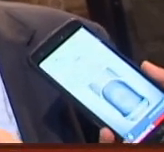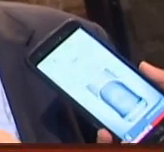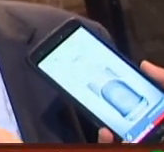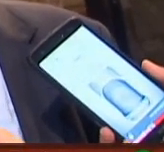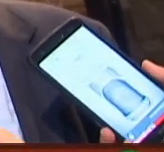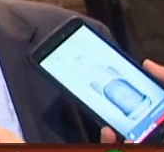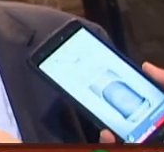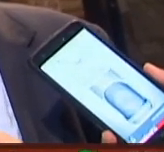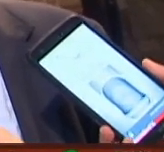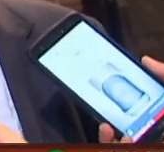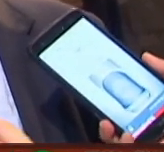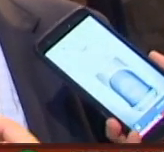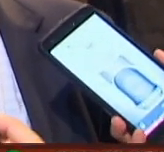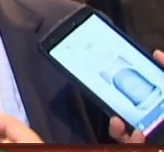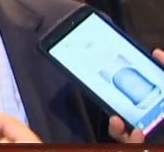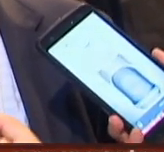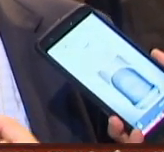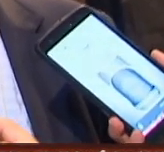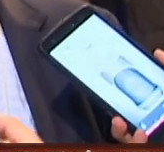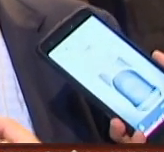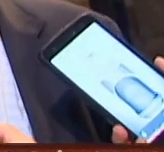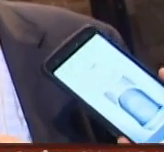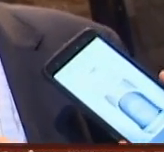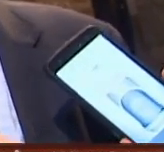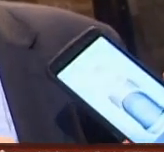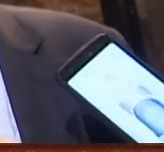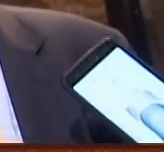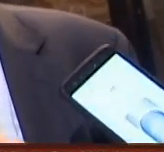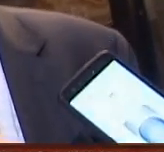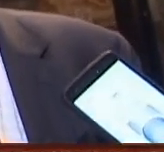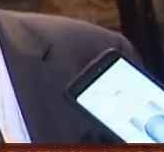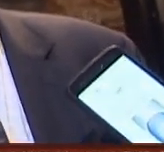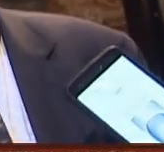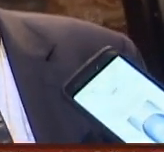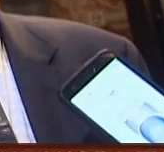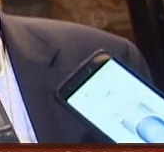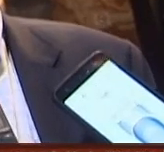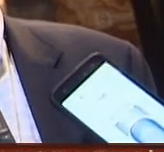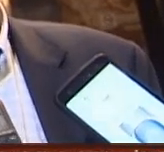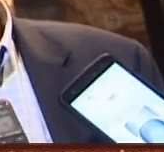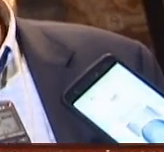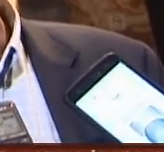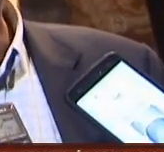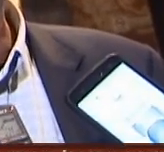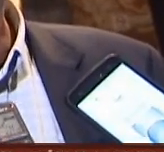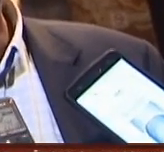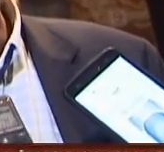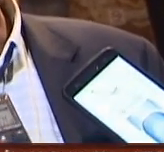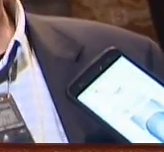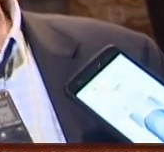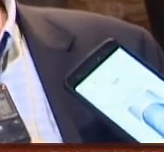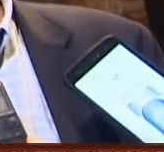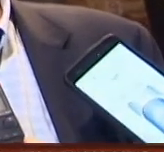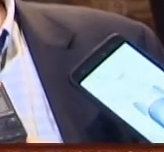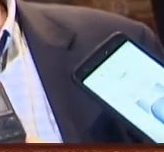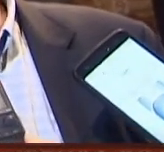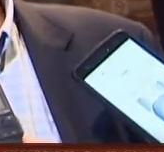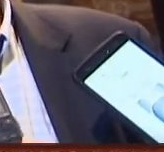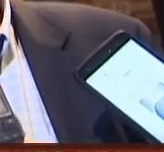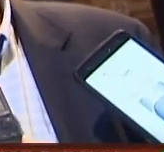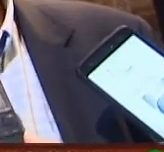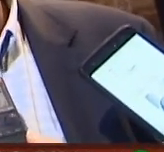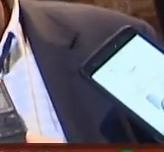tratados por la tradición. Tiene un libro maravilloso sobre Cervantes y por ejemplo, su novela Anfitrión, pues trata de una figura